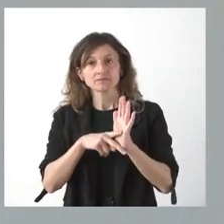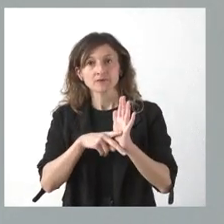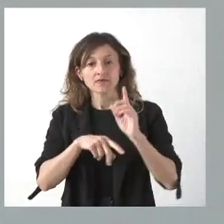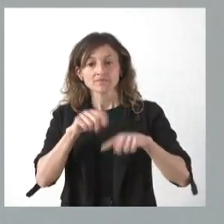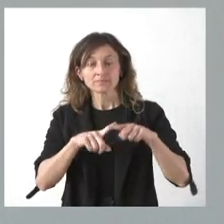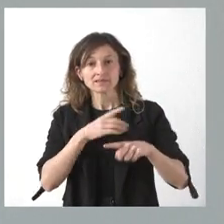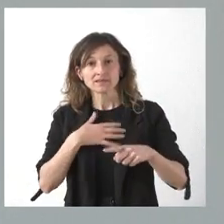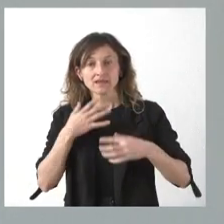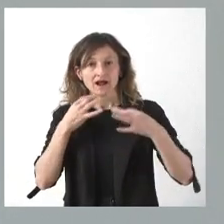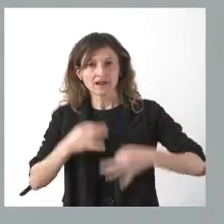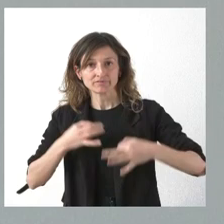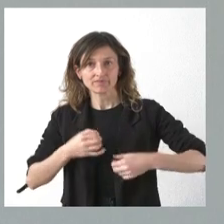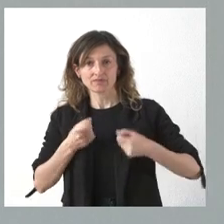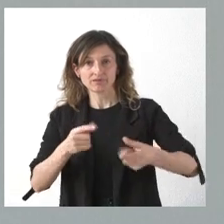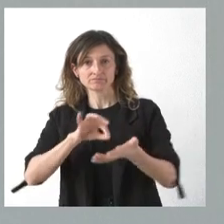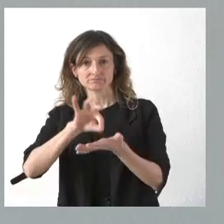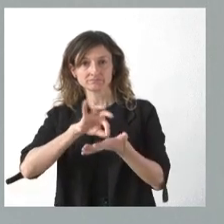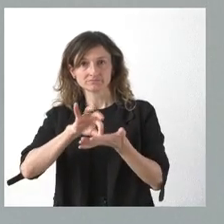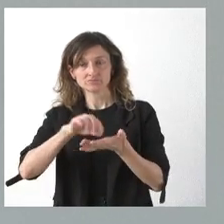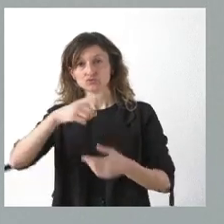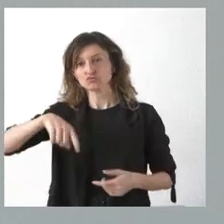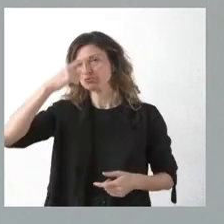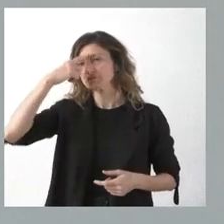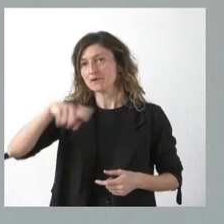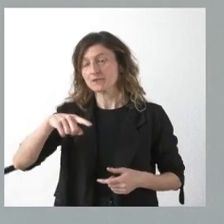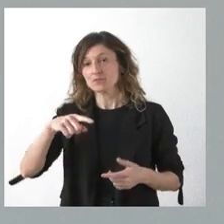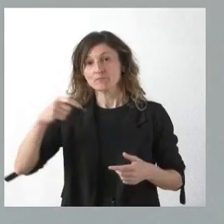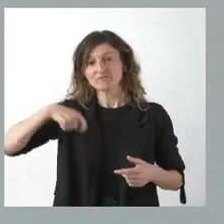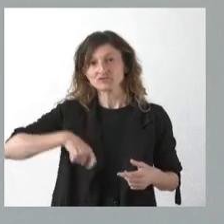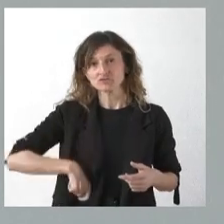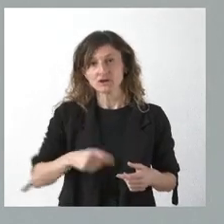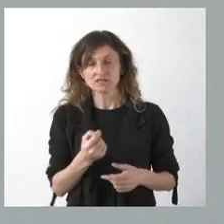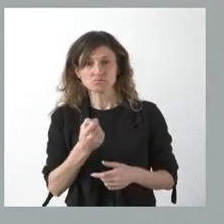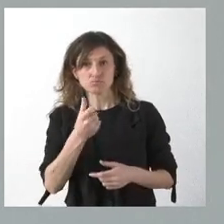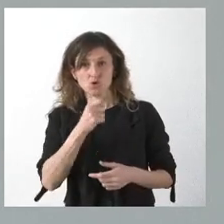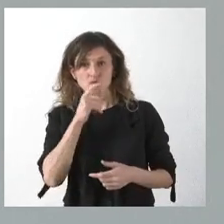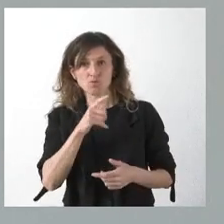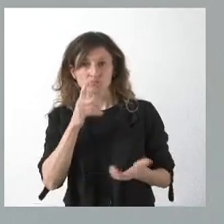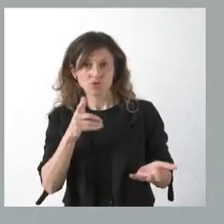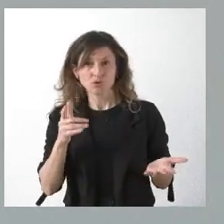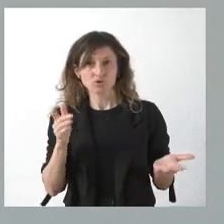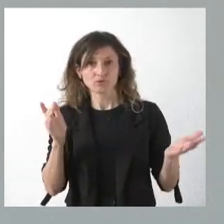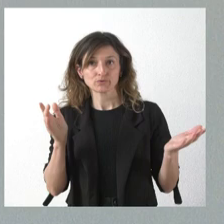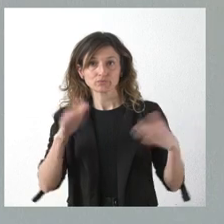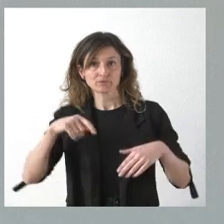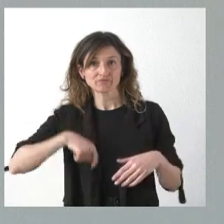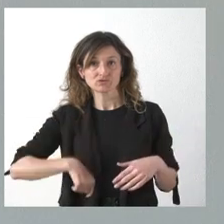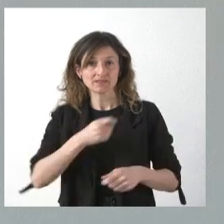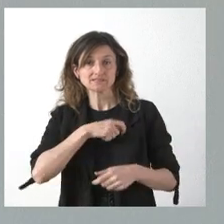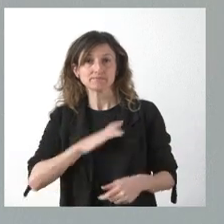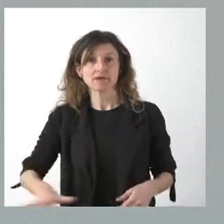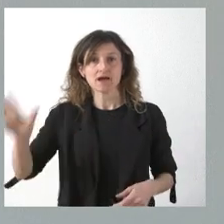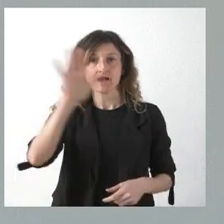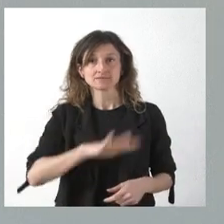garantizar este servicio, siendo conscientes, como somos, que no tenemos todos los profesionales que nos gustaría tener por la falta de carencia de profesionales que hay en toda España.